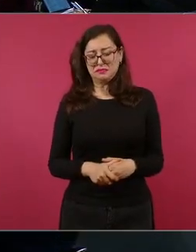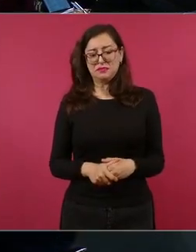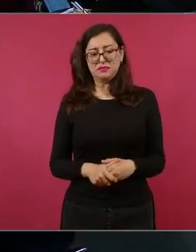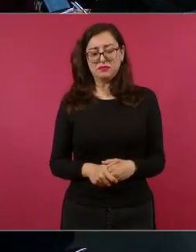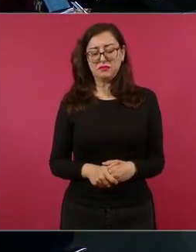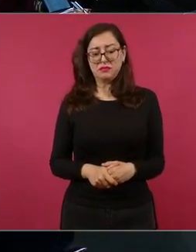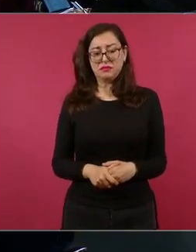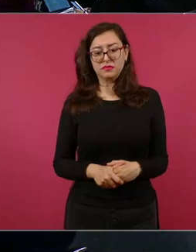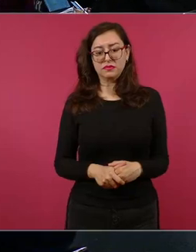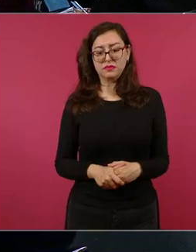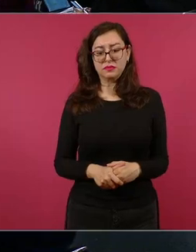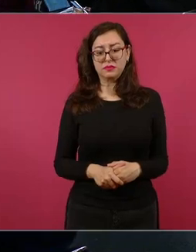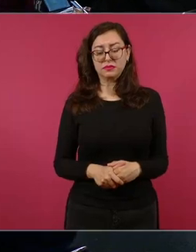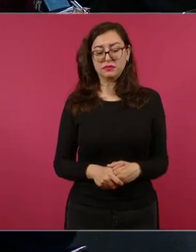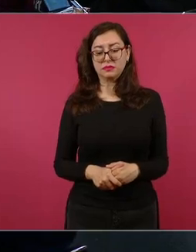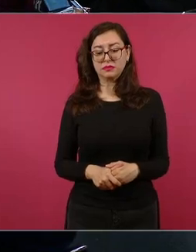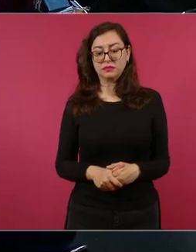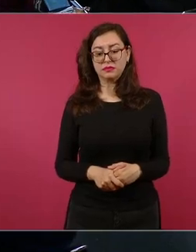ustedes